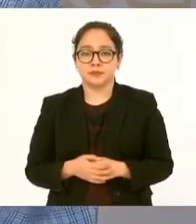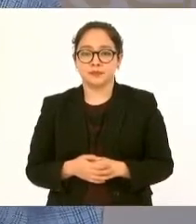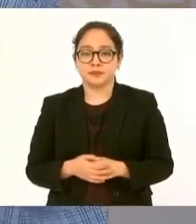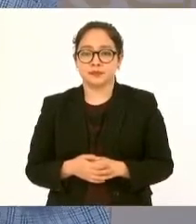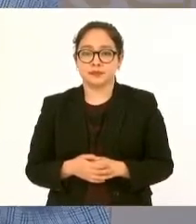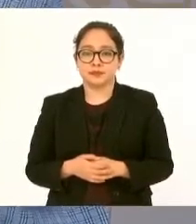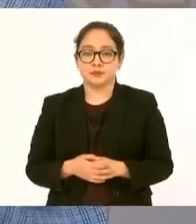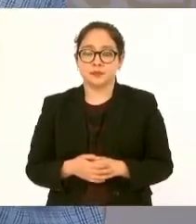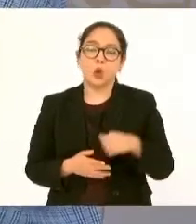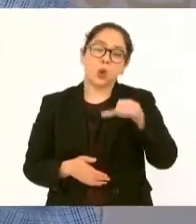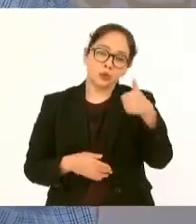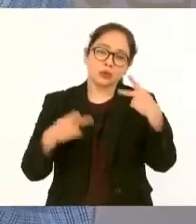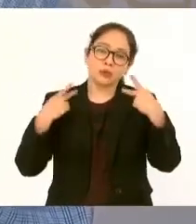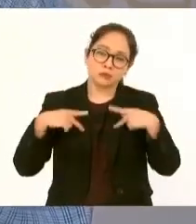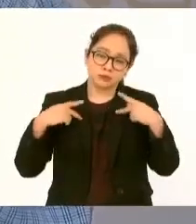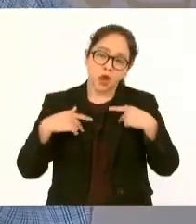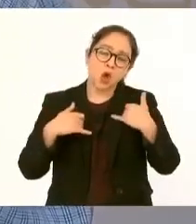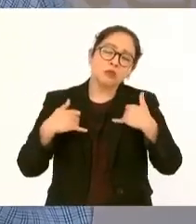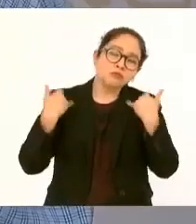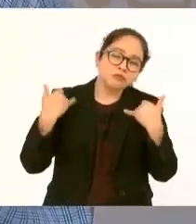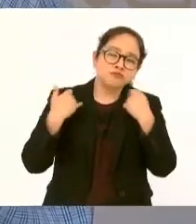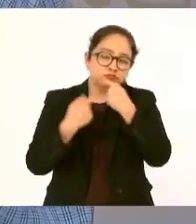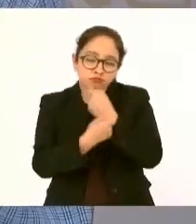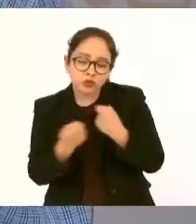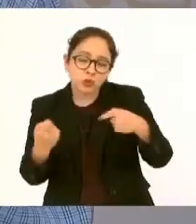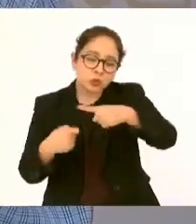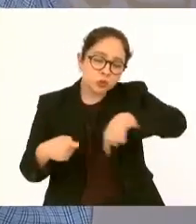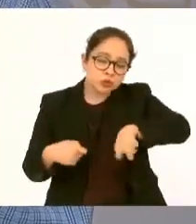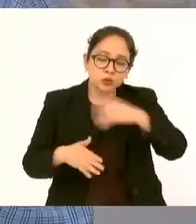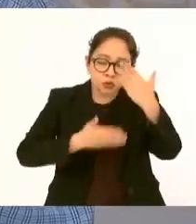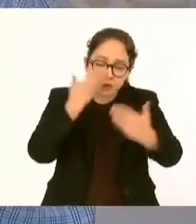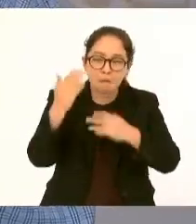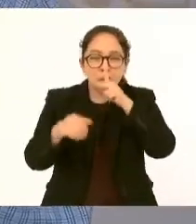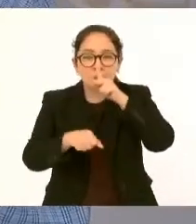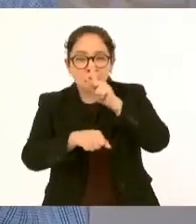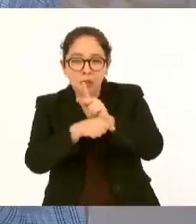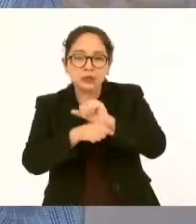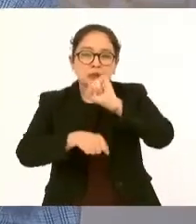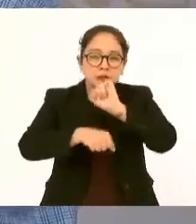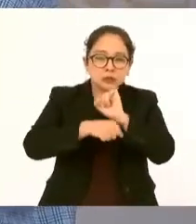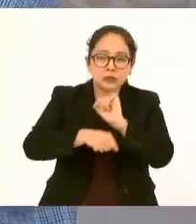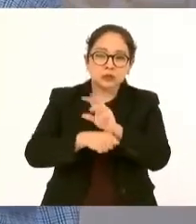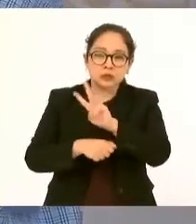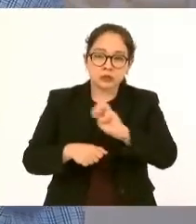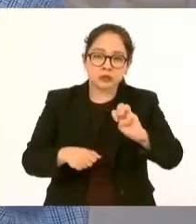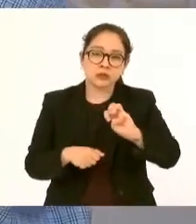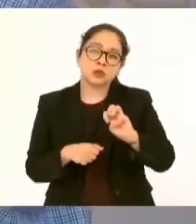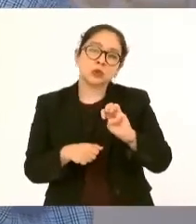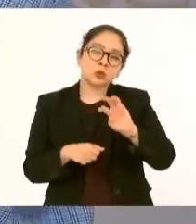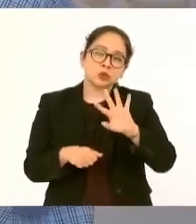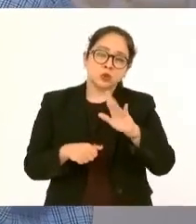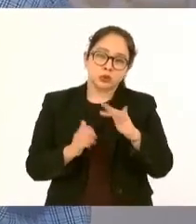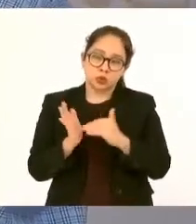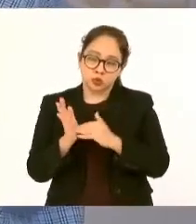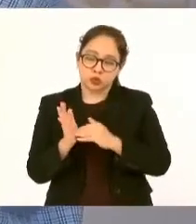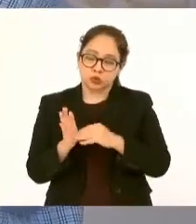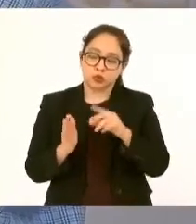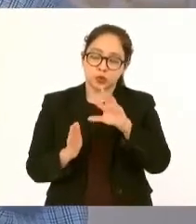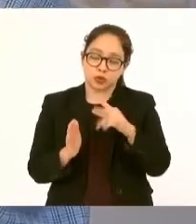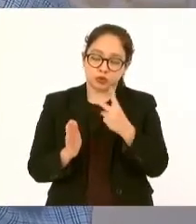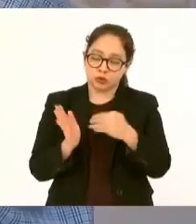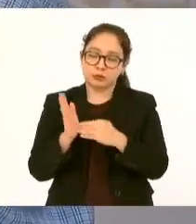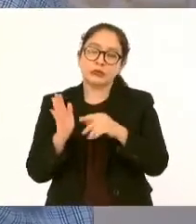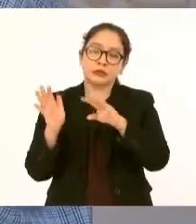estudian primaria y secundaria, 302.445 alumnos de